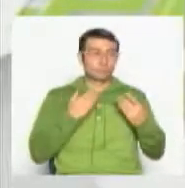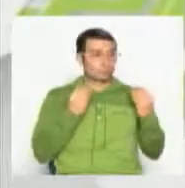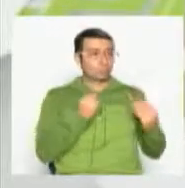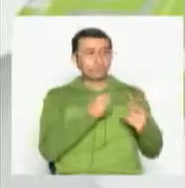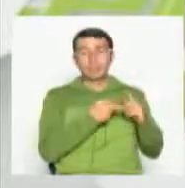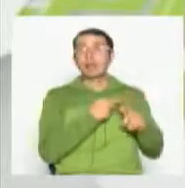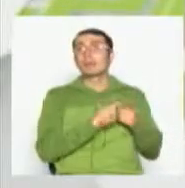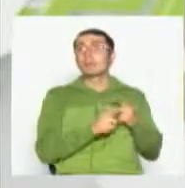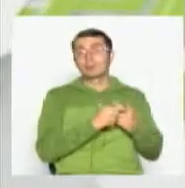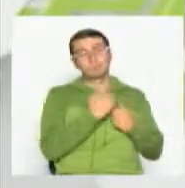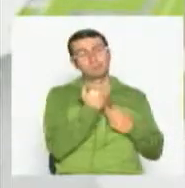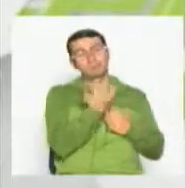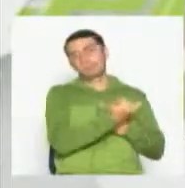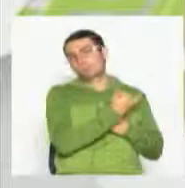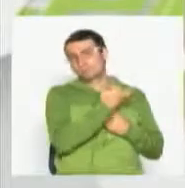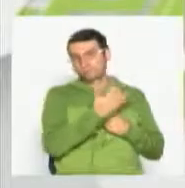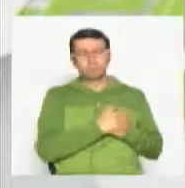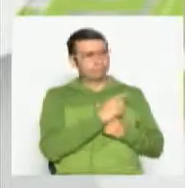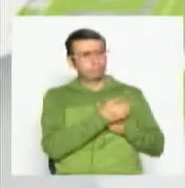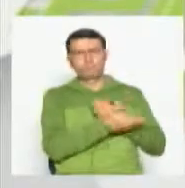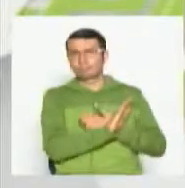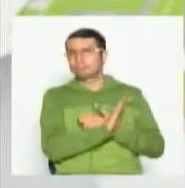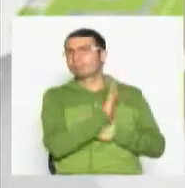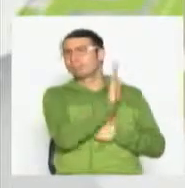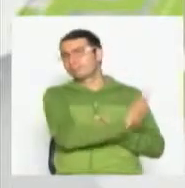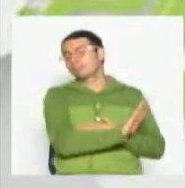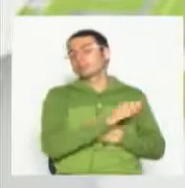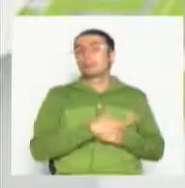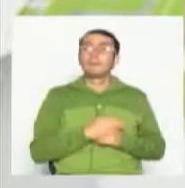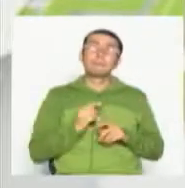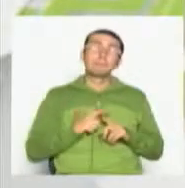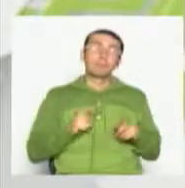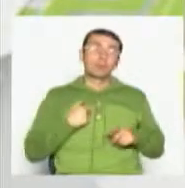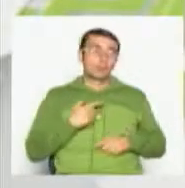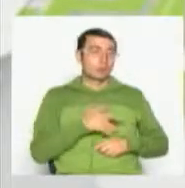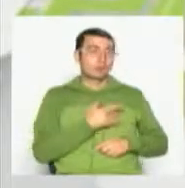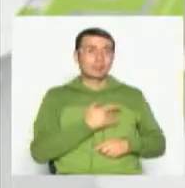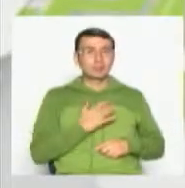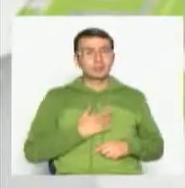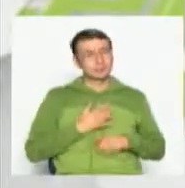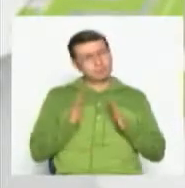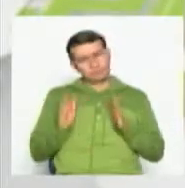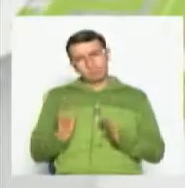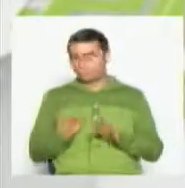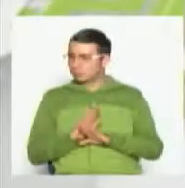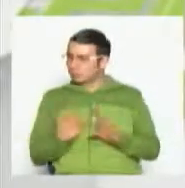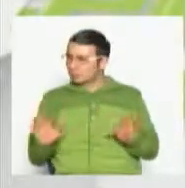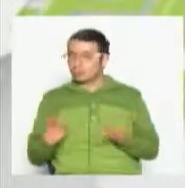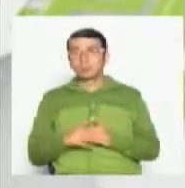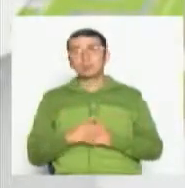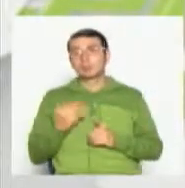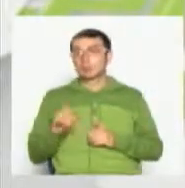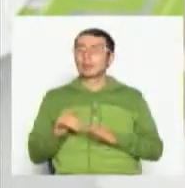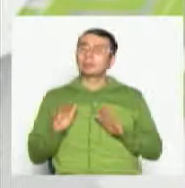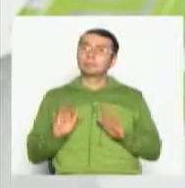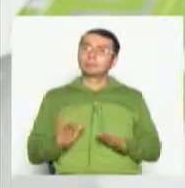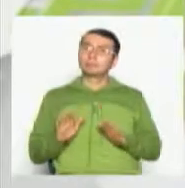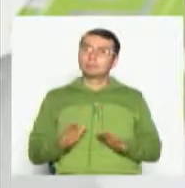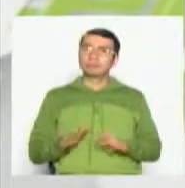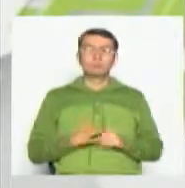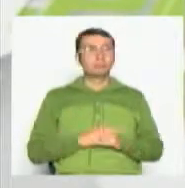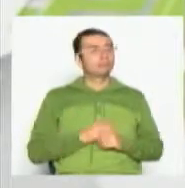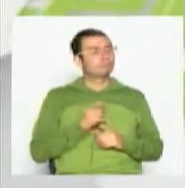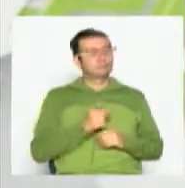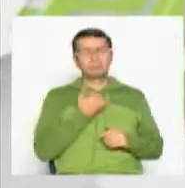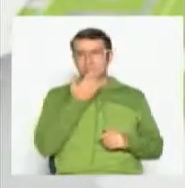que aún siguen siéndolo y nos vemos, pero siento que no, ya fue un espacio que quemé, que